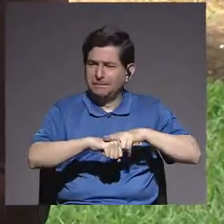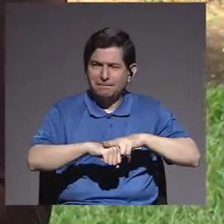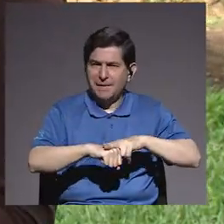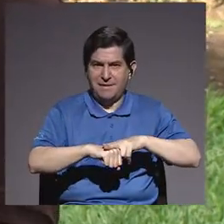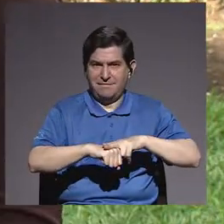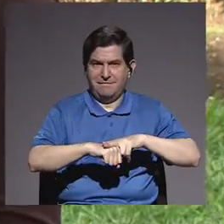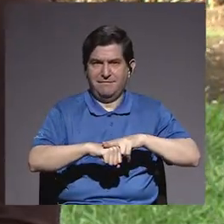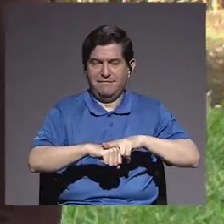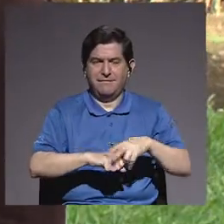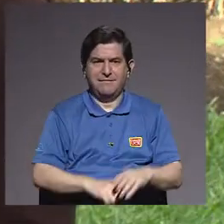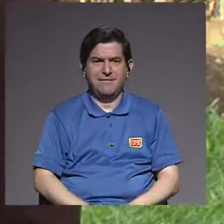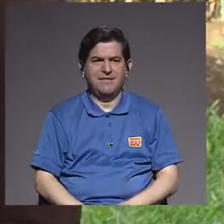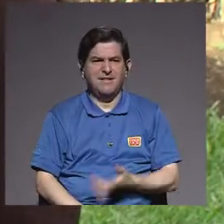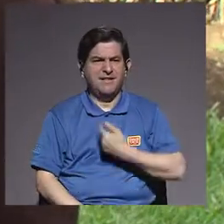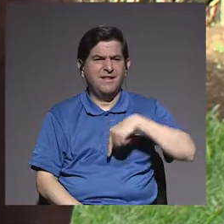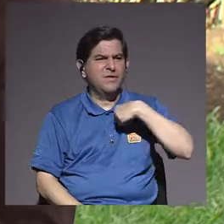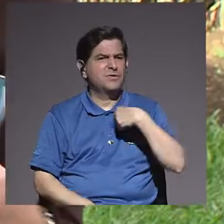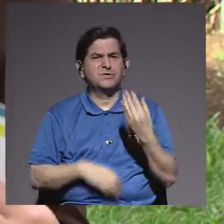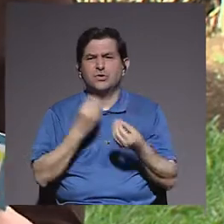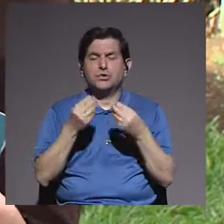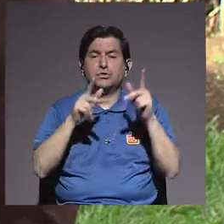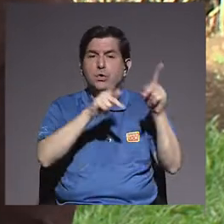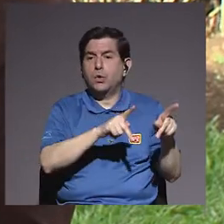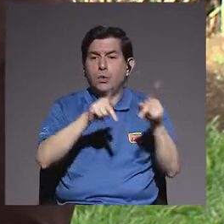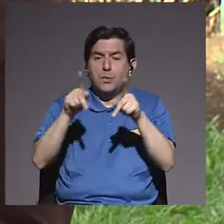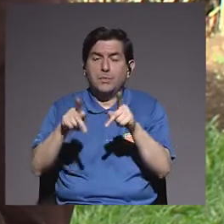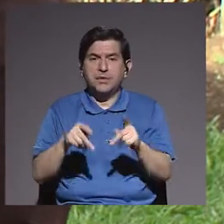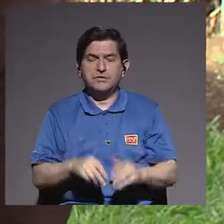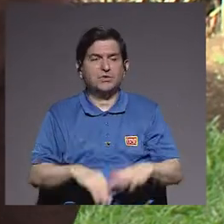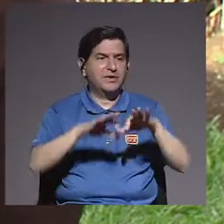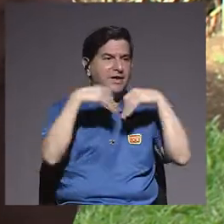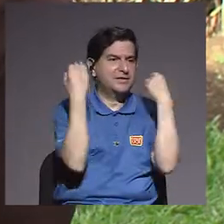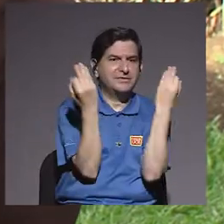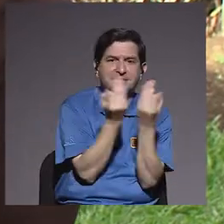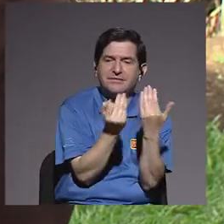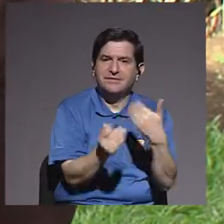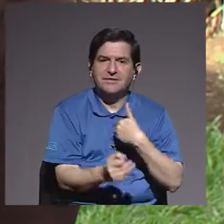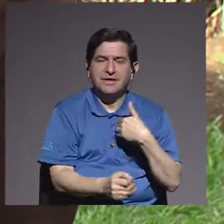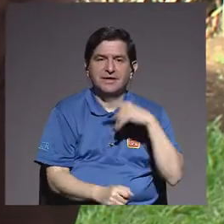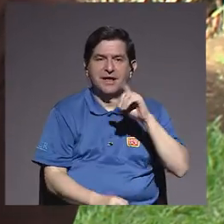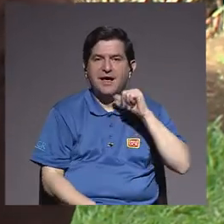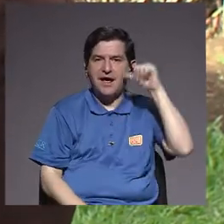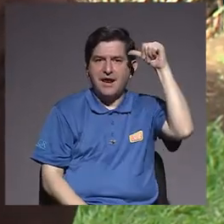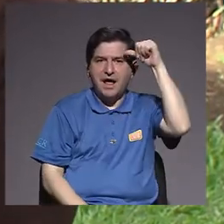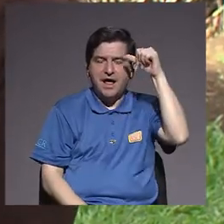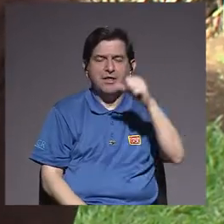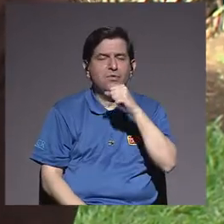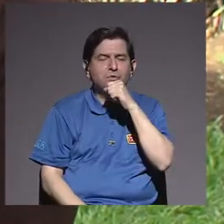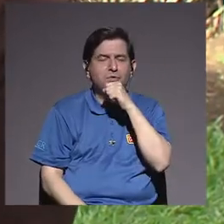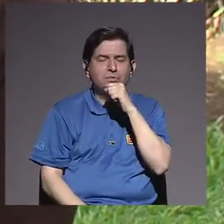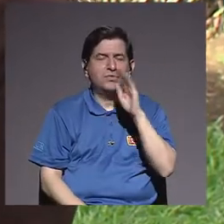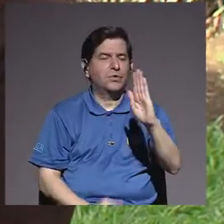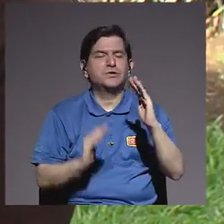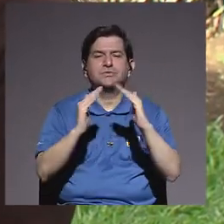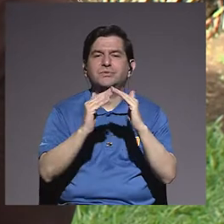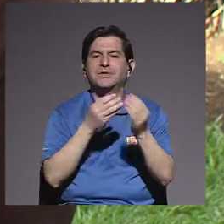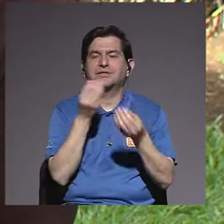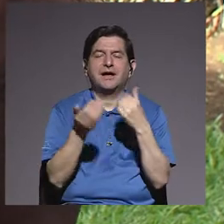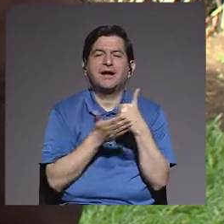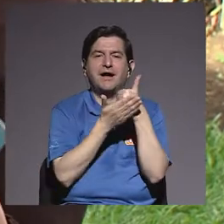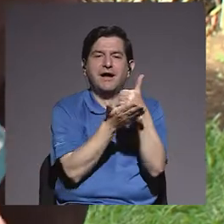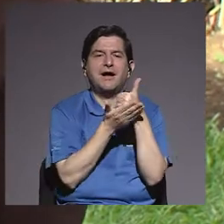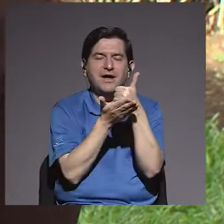digamos, ¿qué podemos hacer o qué pueden hacer las personas, las familias que tienen un adulto mayor en su casa para